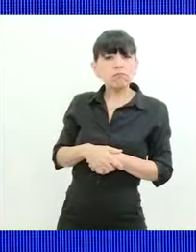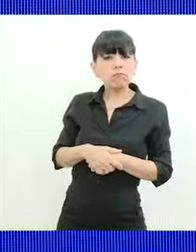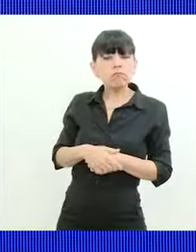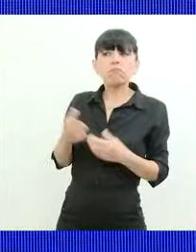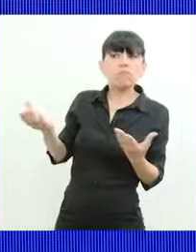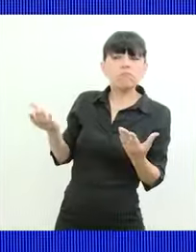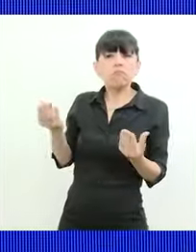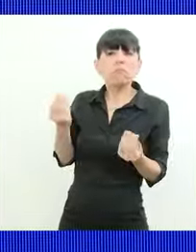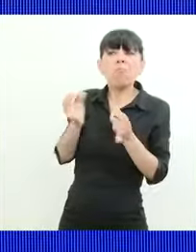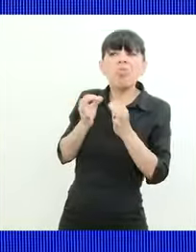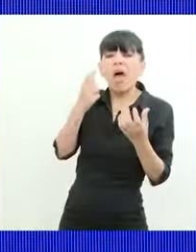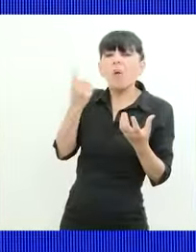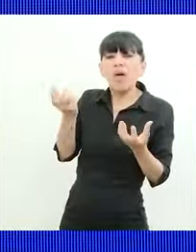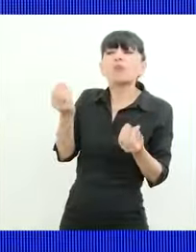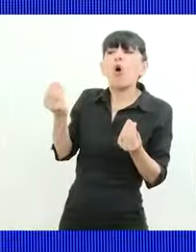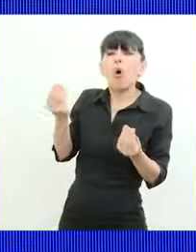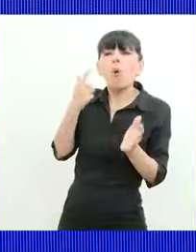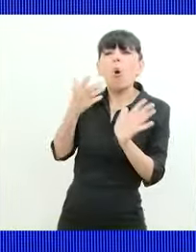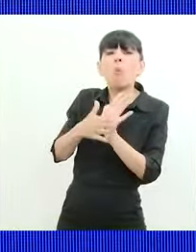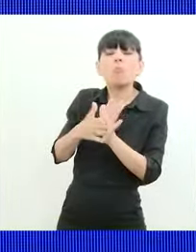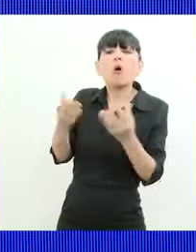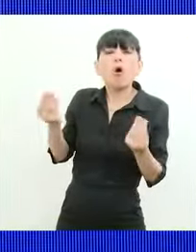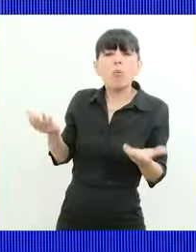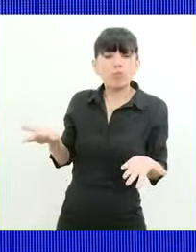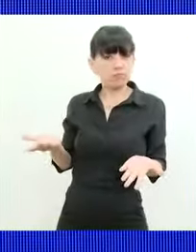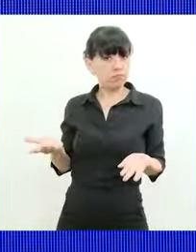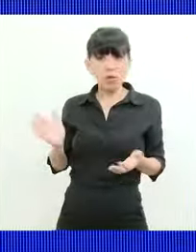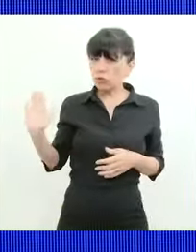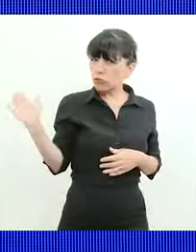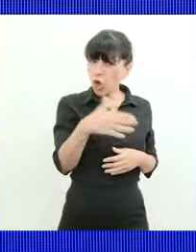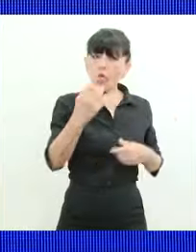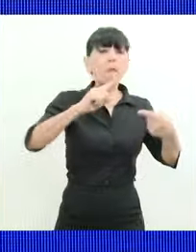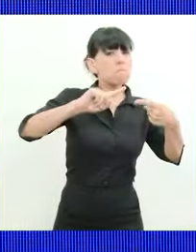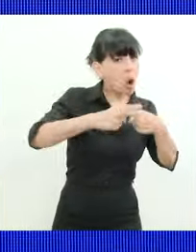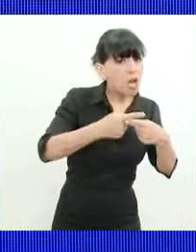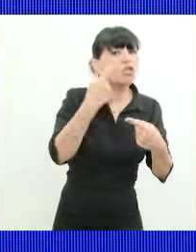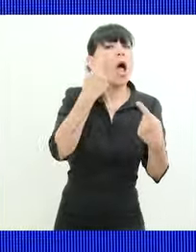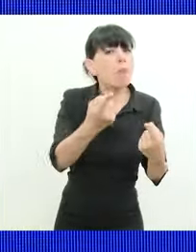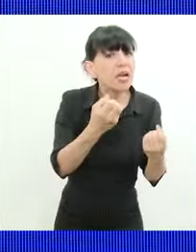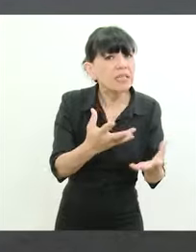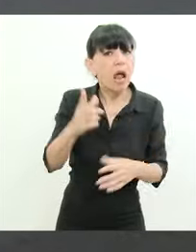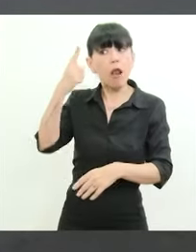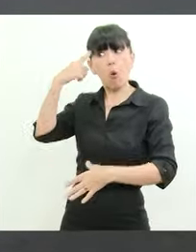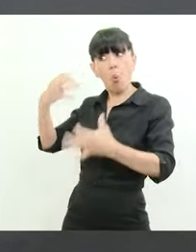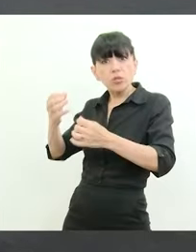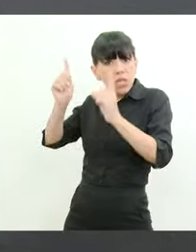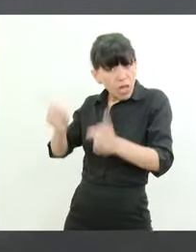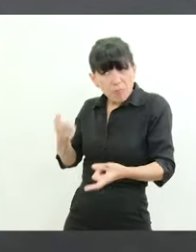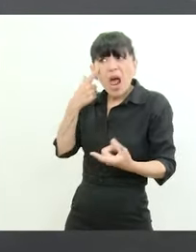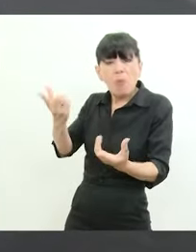tenemos que animarnos a que todos rindamos cuenta a los que somos servidores públicos a la sociedad en esos temas